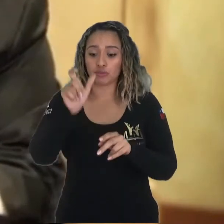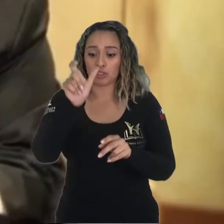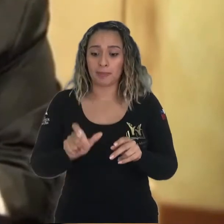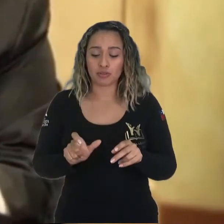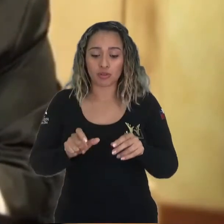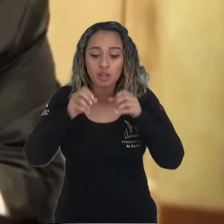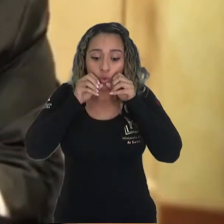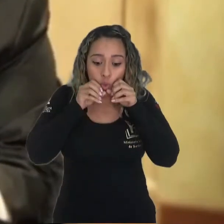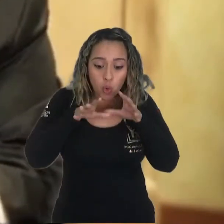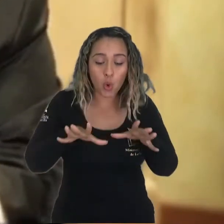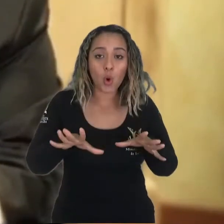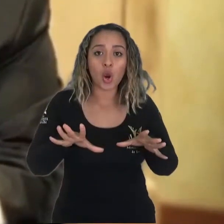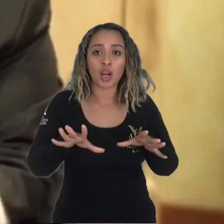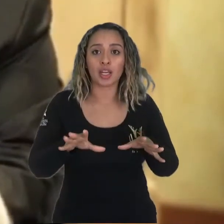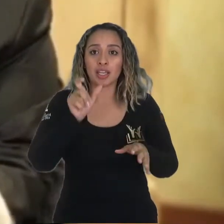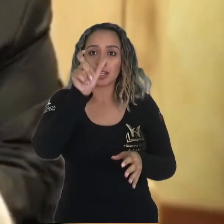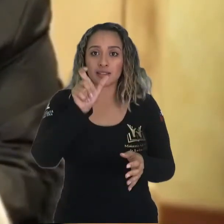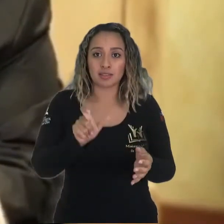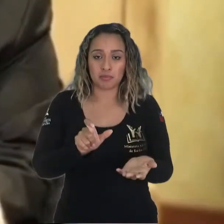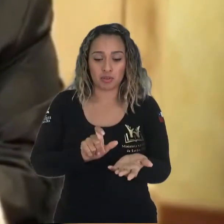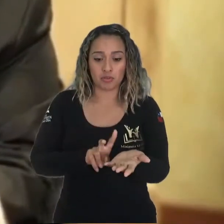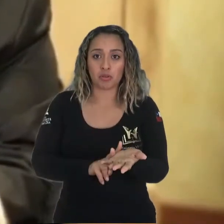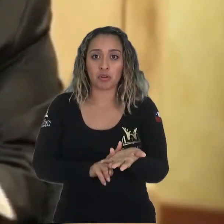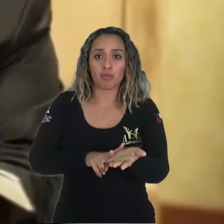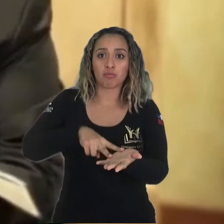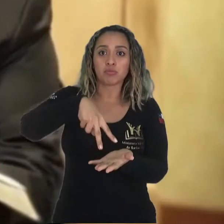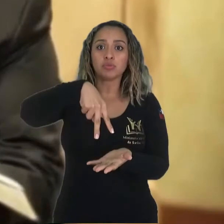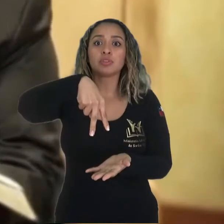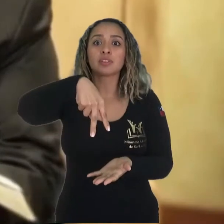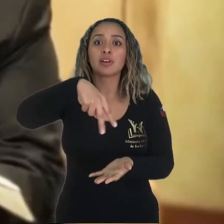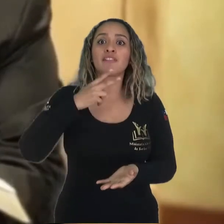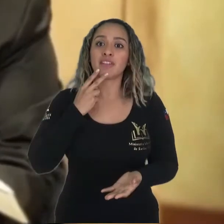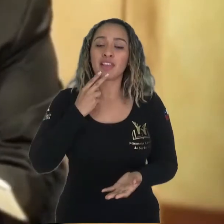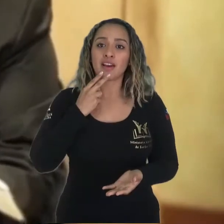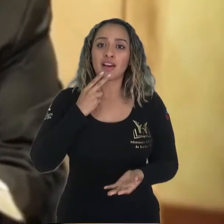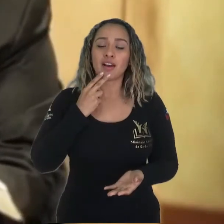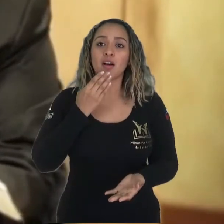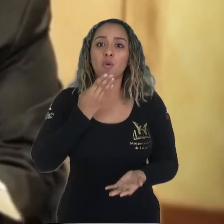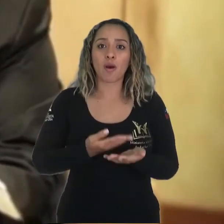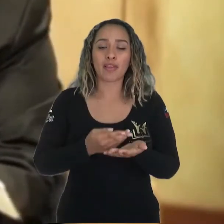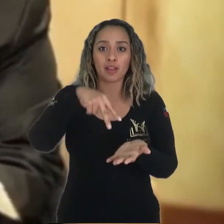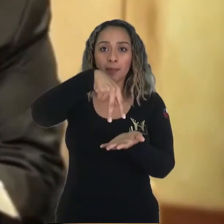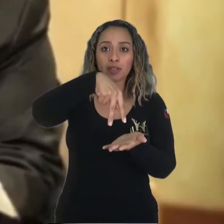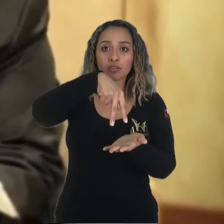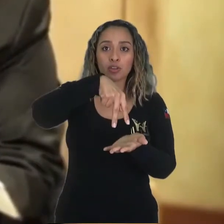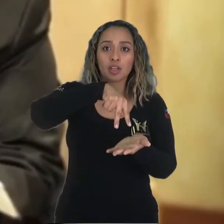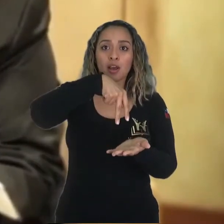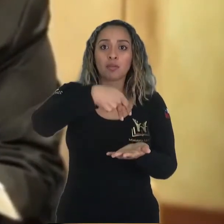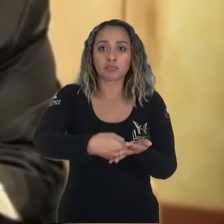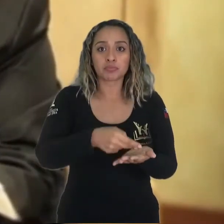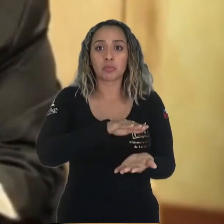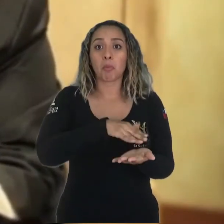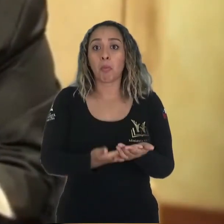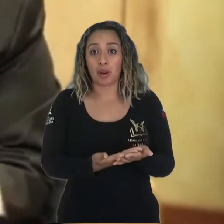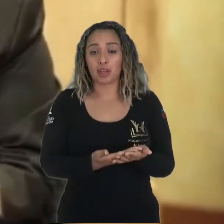Sopló el soplo de vida Y ese cuerpo de barro cobró vida Cuando el hombre muere, Dios hace todo lo